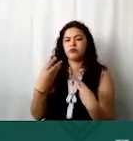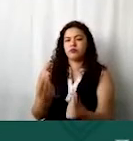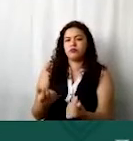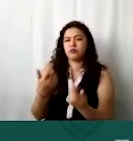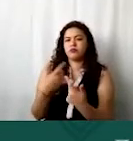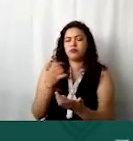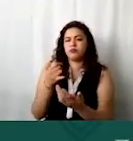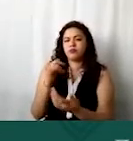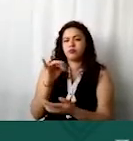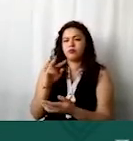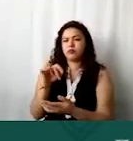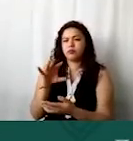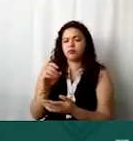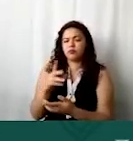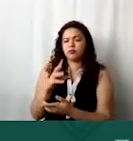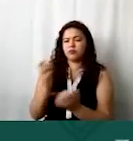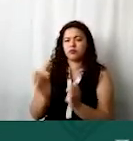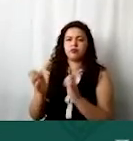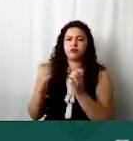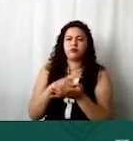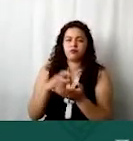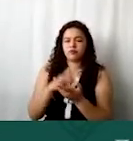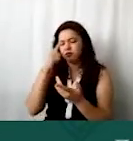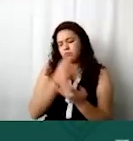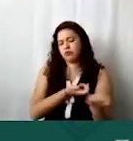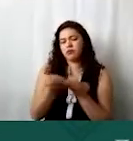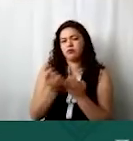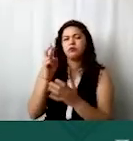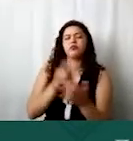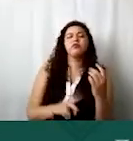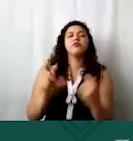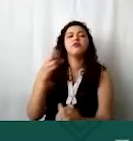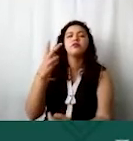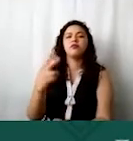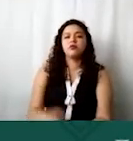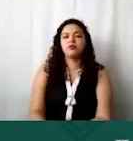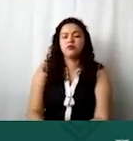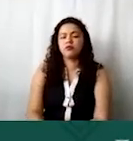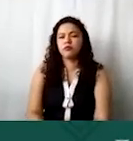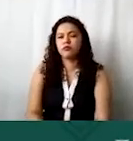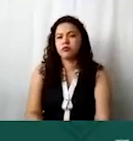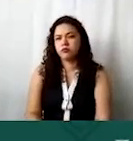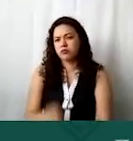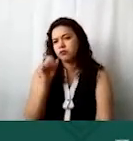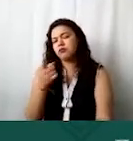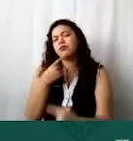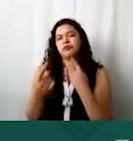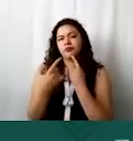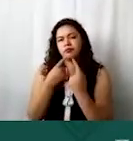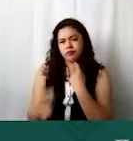inversiones en activos para el ejercicio fiscal ejercicio 2022 igual se somete a consideración